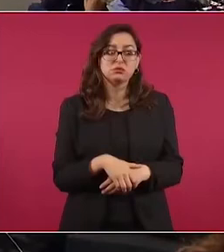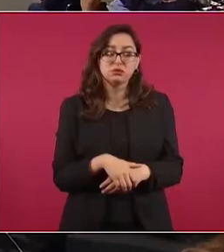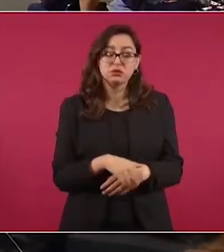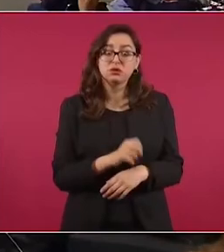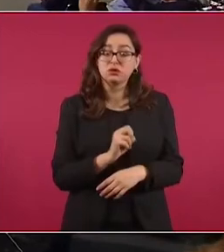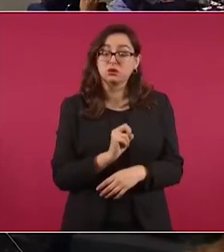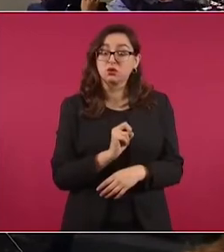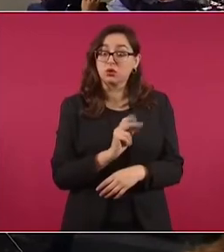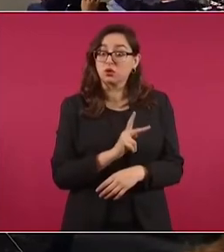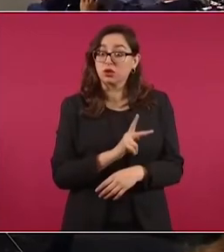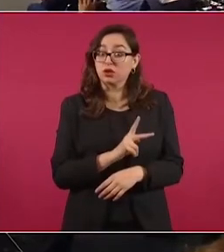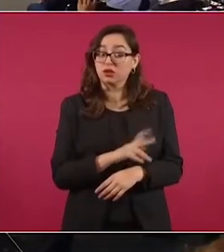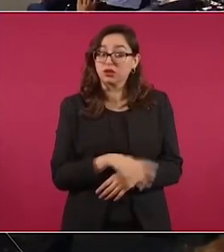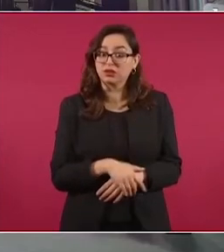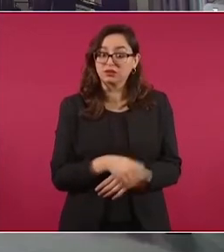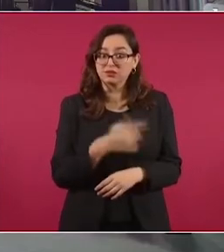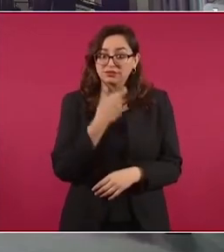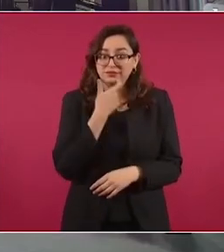Adelante.